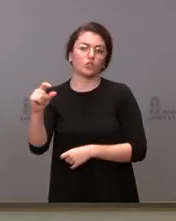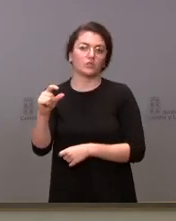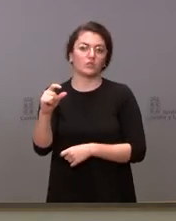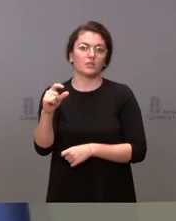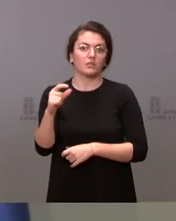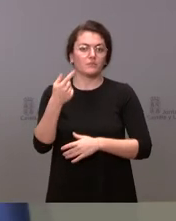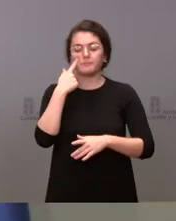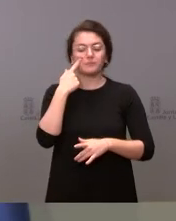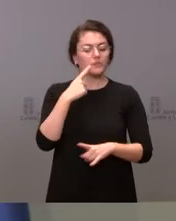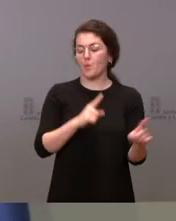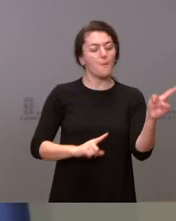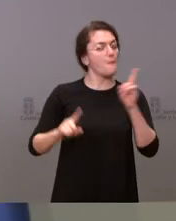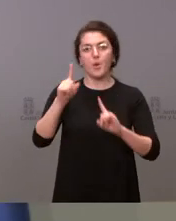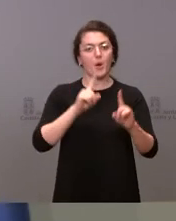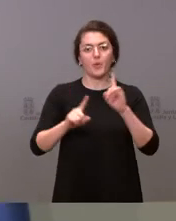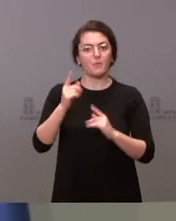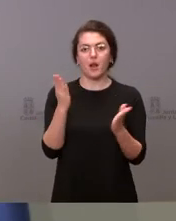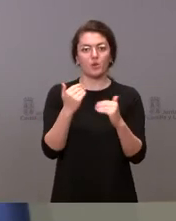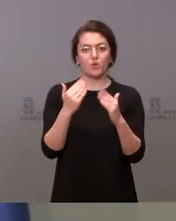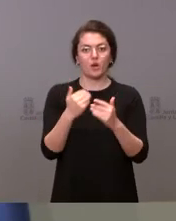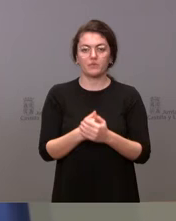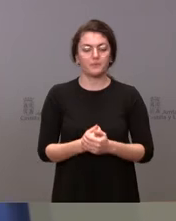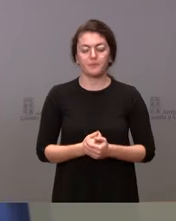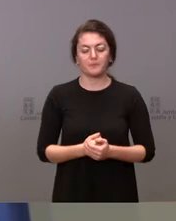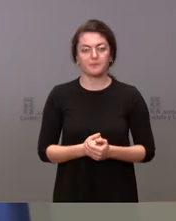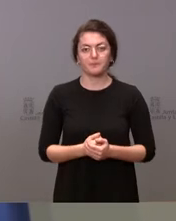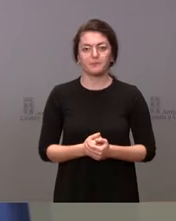No hay, no vamos a tener que tomar esa decisión. No existe ese problema.